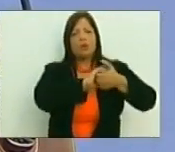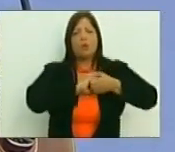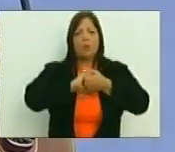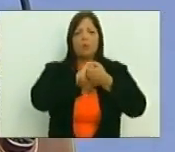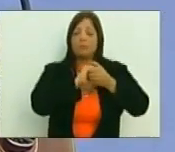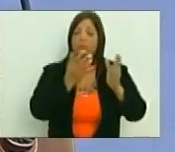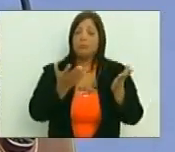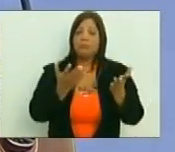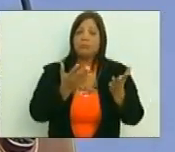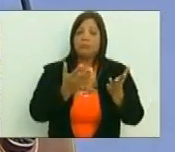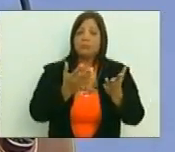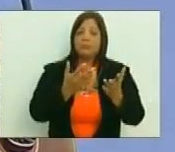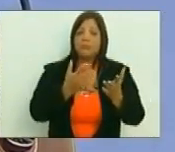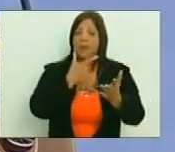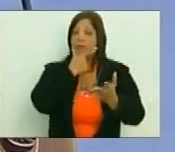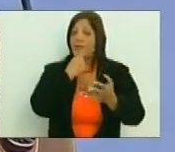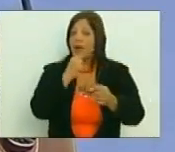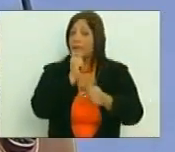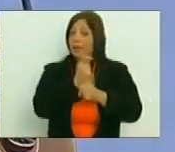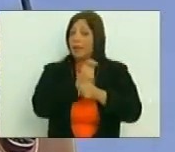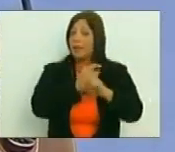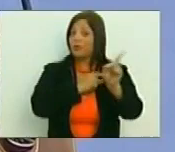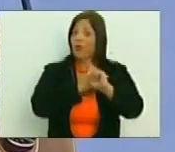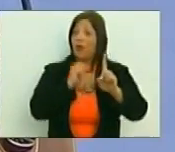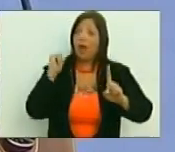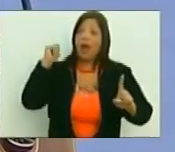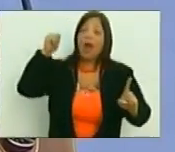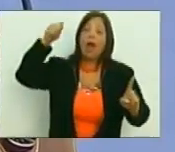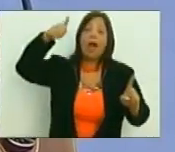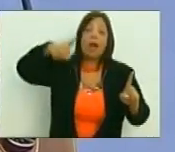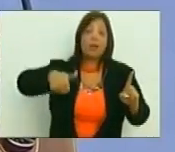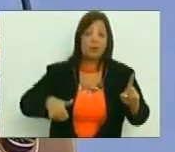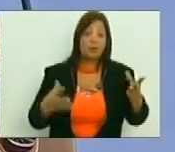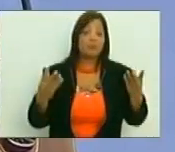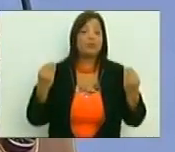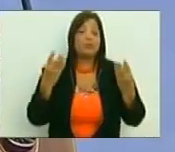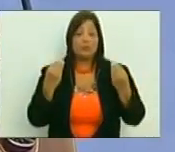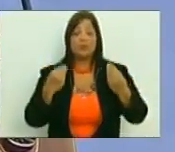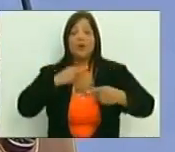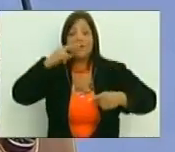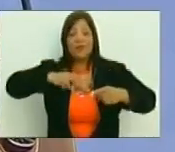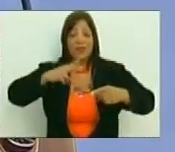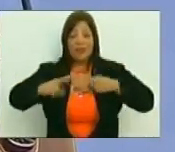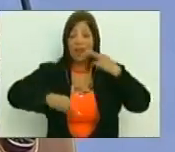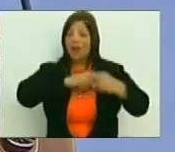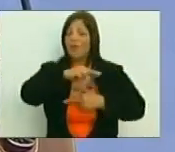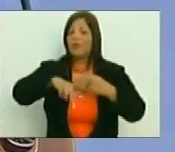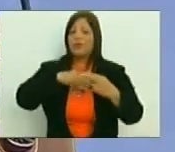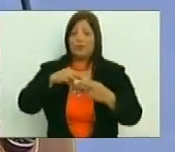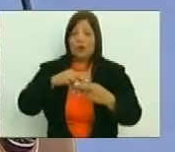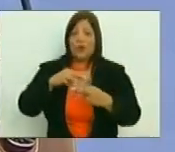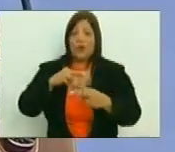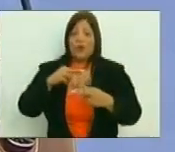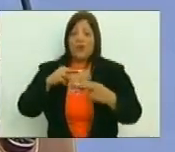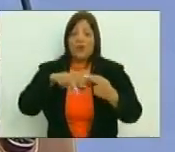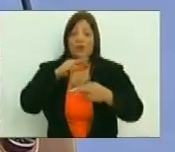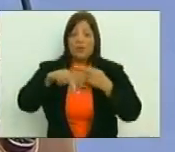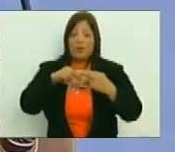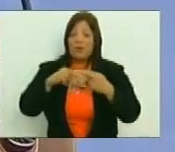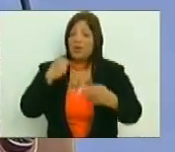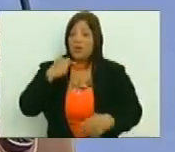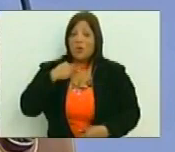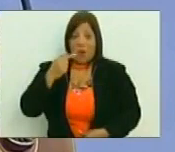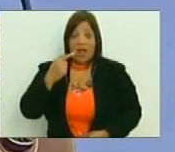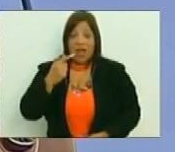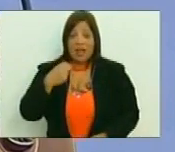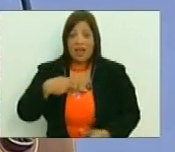no tenemos la tarea fácil, son años y años y es por eso que la verdadera revolución cultural de la que en tantos decimos, como decía Chávez,